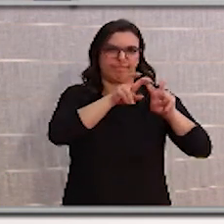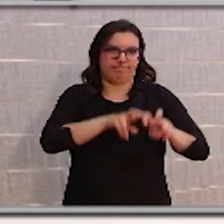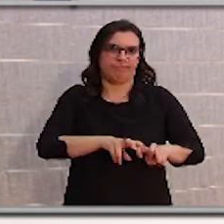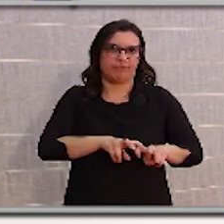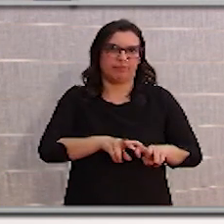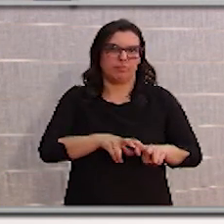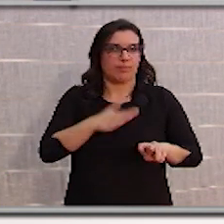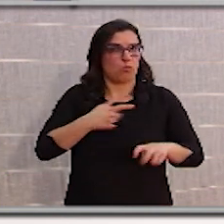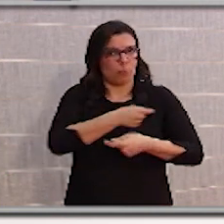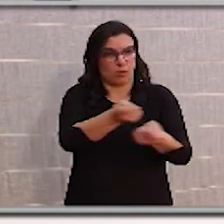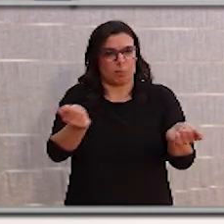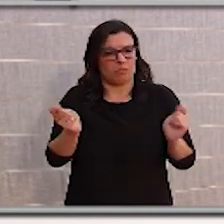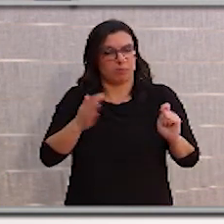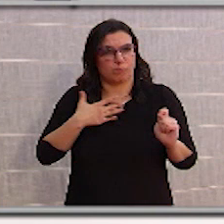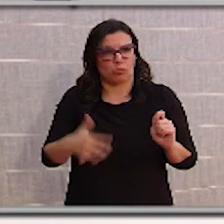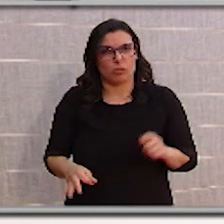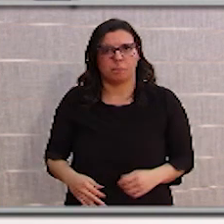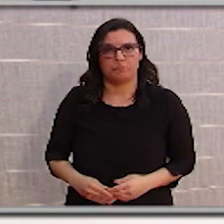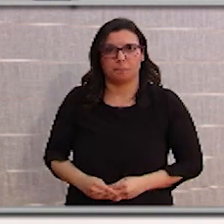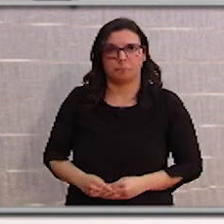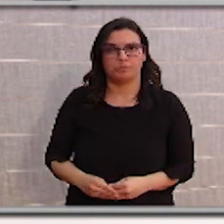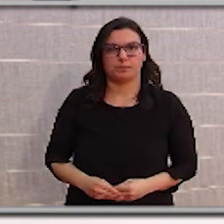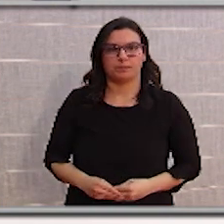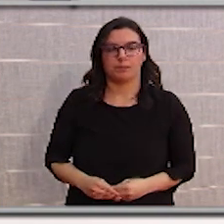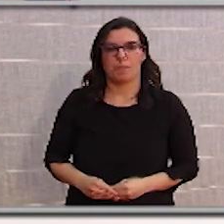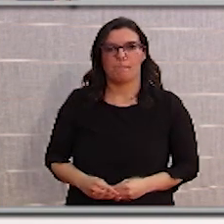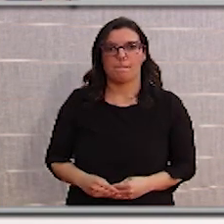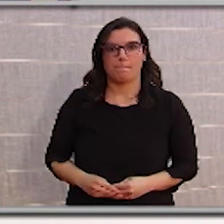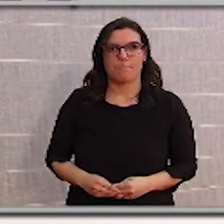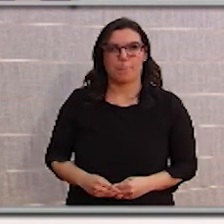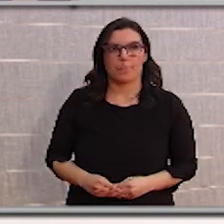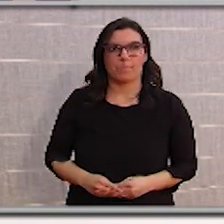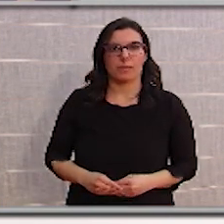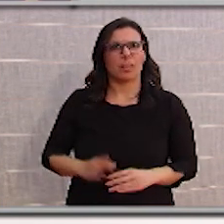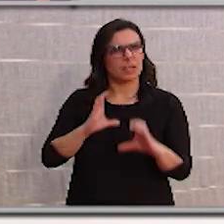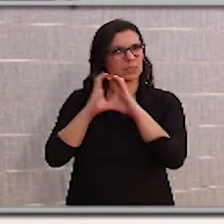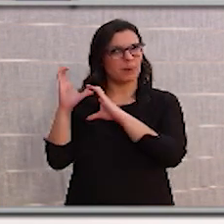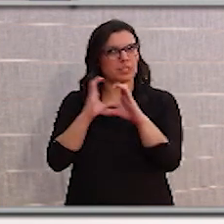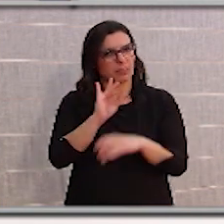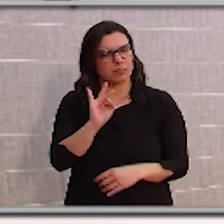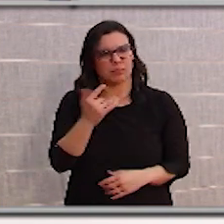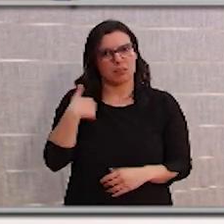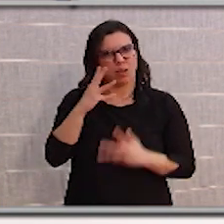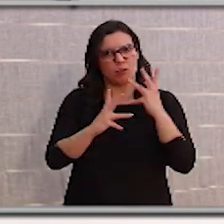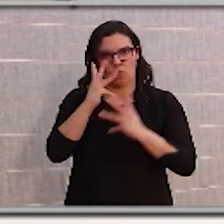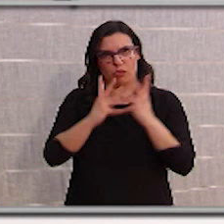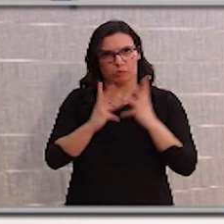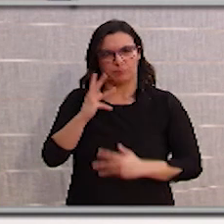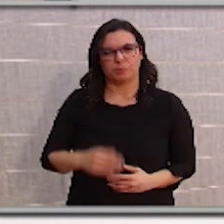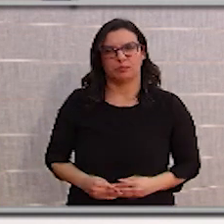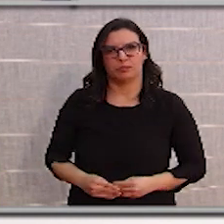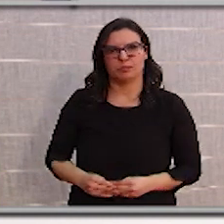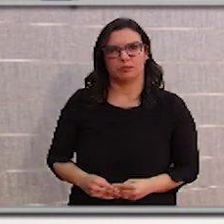Se lo podemos proporcionar. En el estudio de Semana Santa. De la Semana Santa, sí, sí, sí, sí. De la Semana Santa.